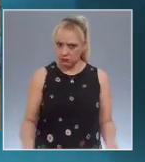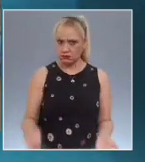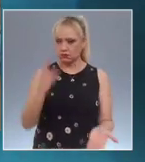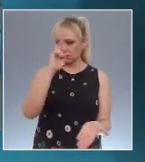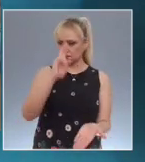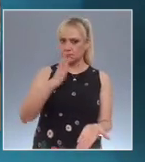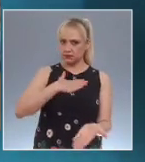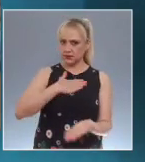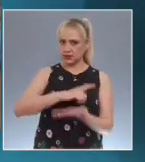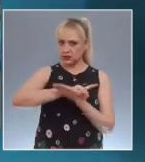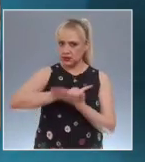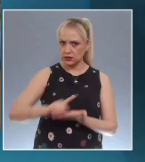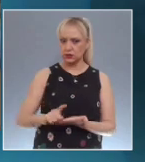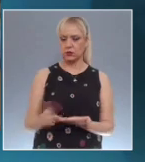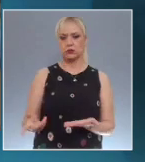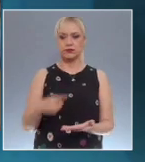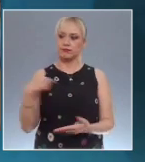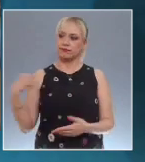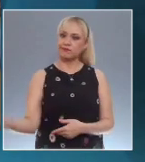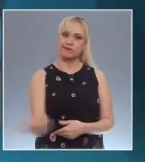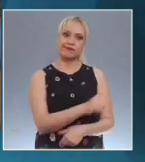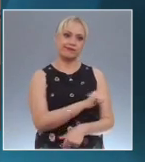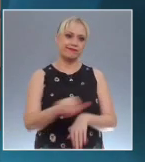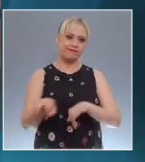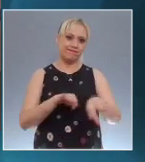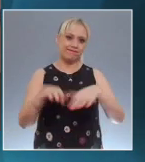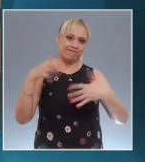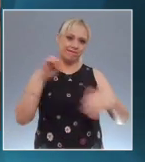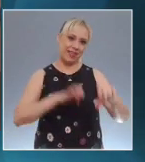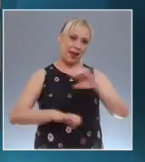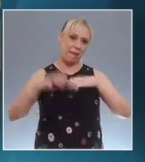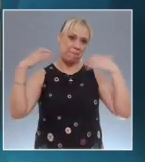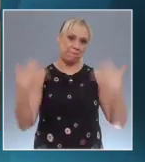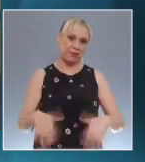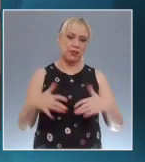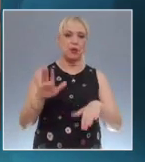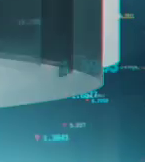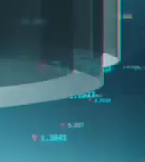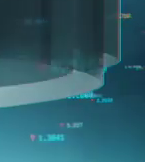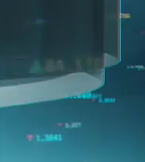disposiciones laborales del Tratado de Libre Comercio.